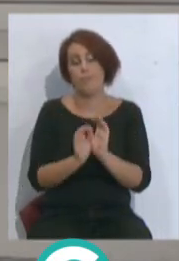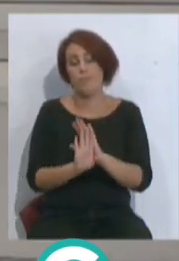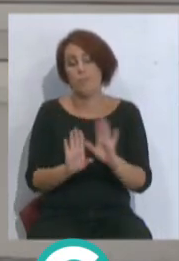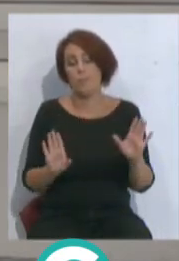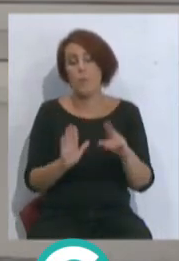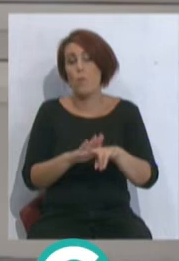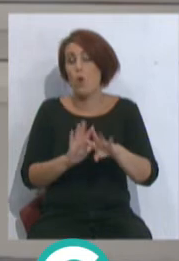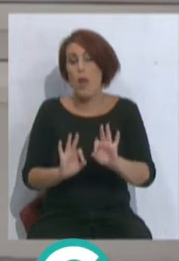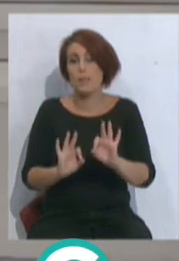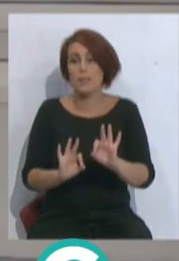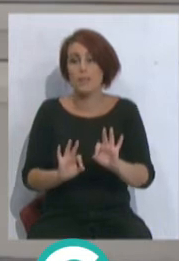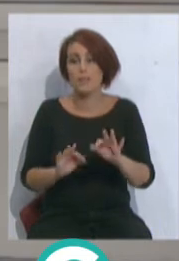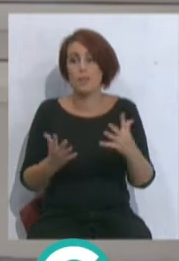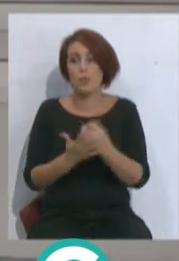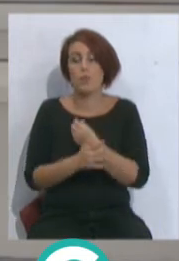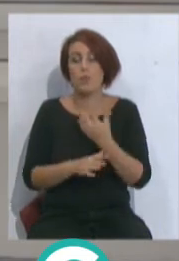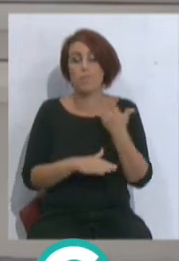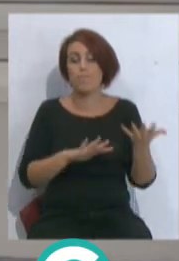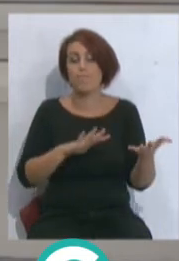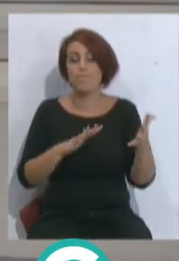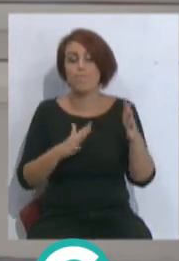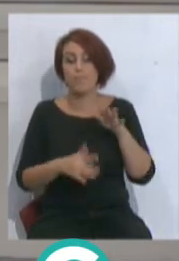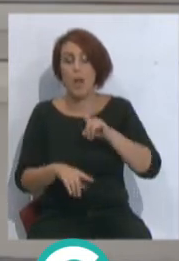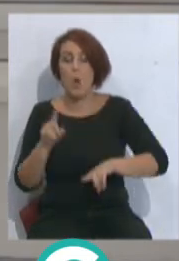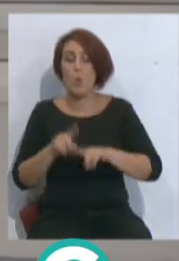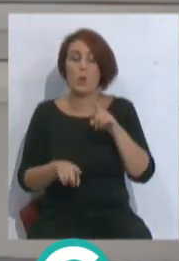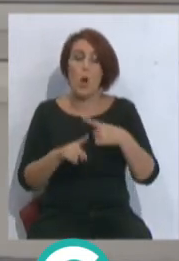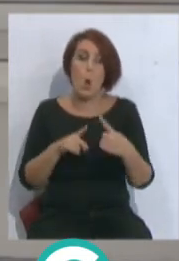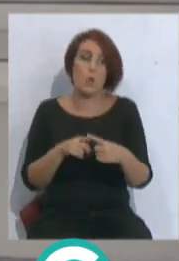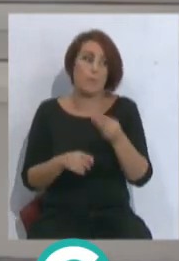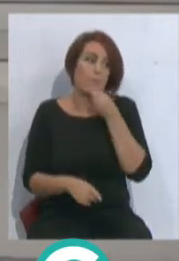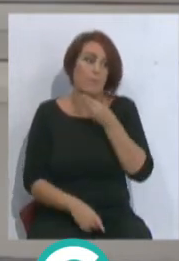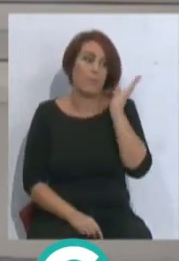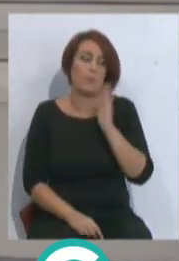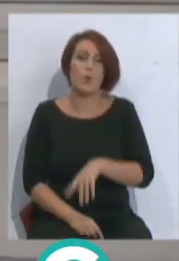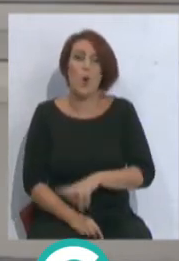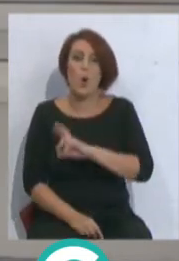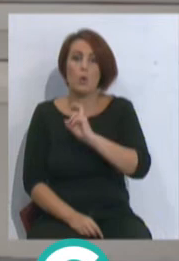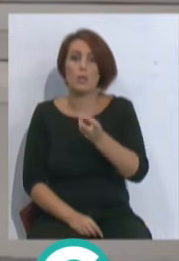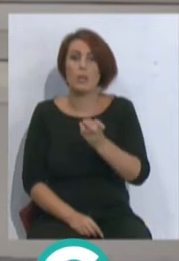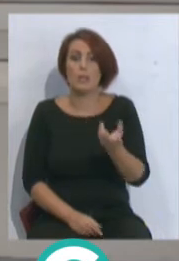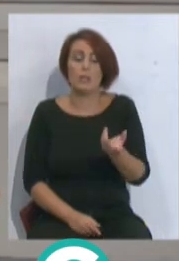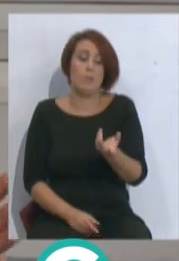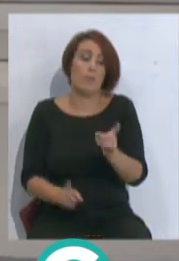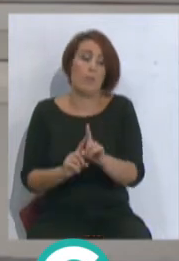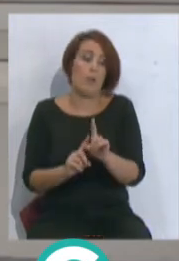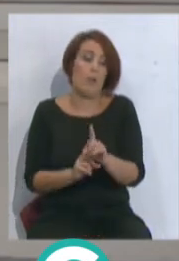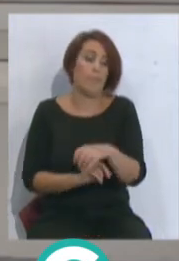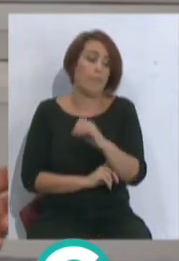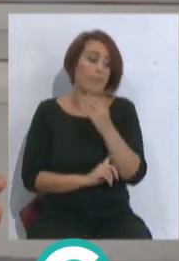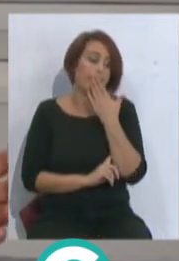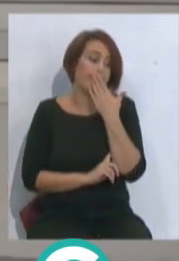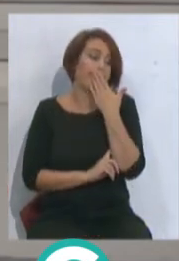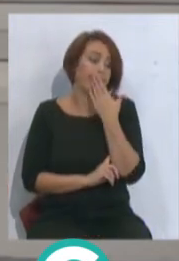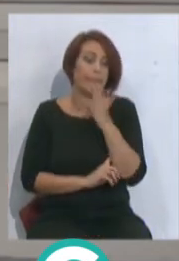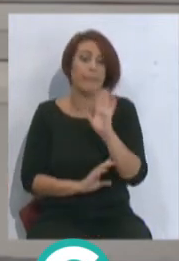el fútbol está así, todo ha evolucionado para algunas cosas espectacular y para otras cosas para echarlo. O sea, porque, pero